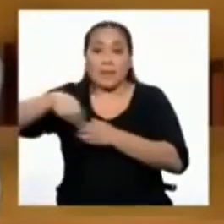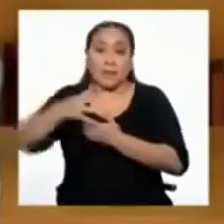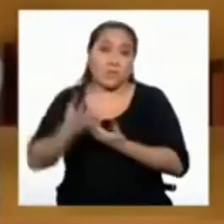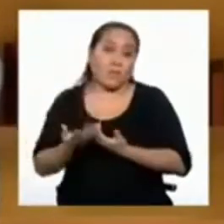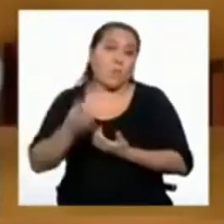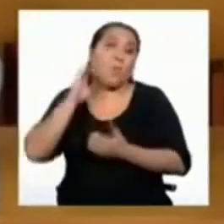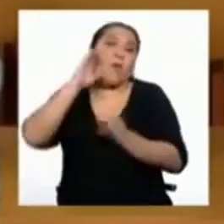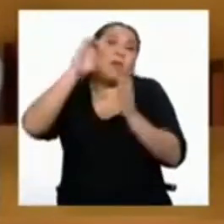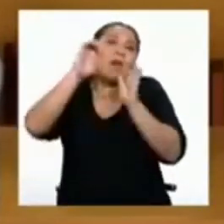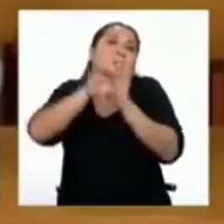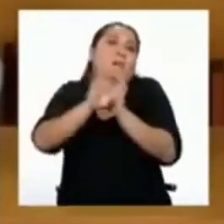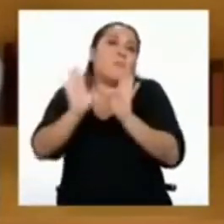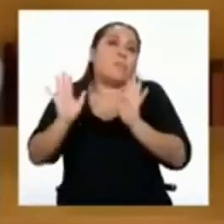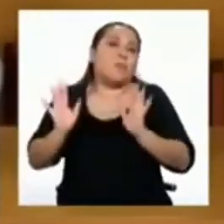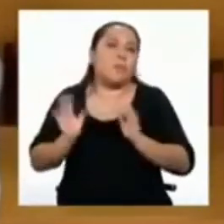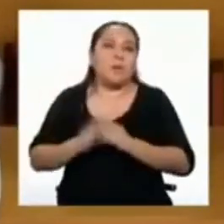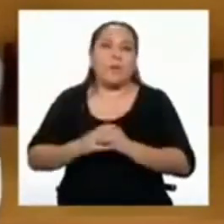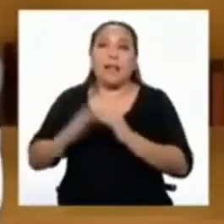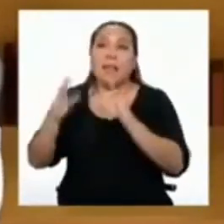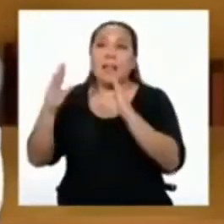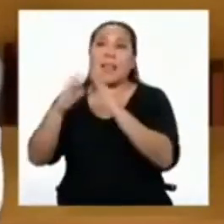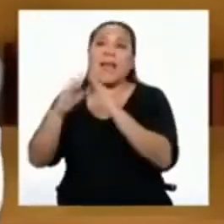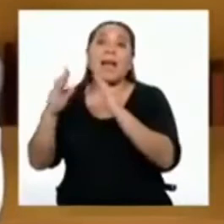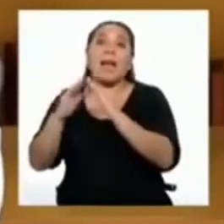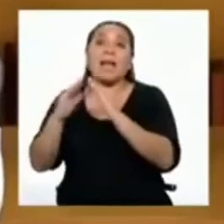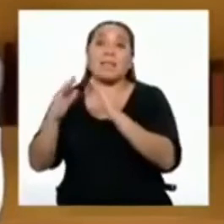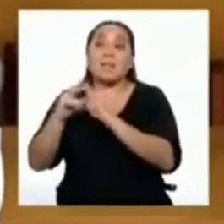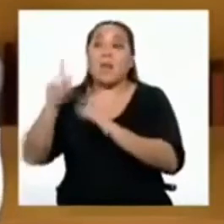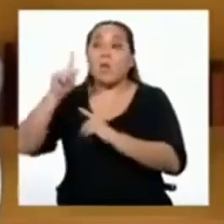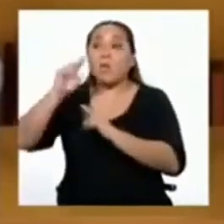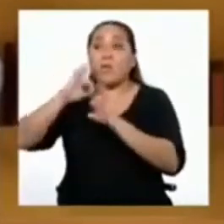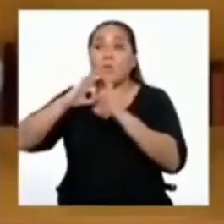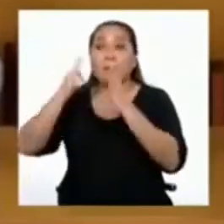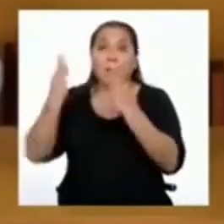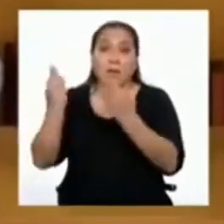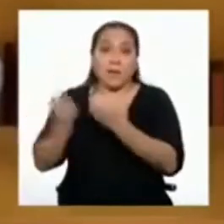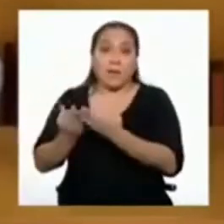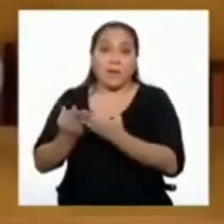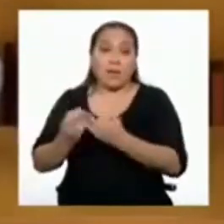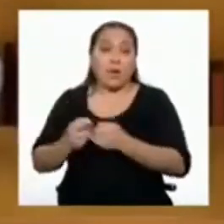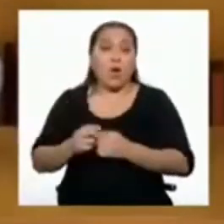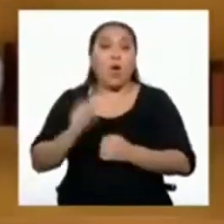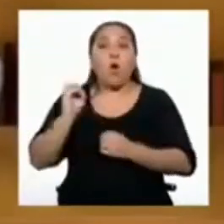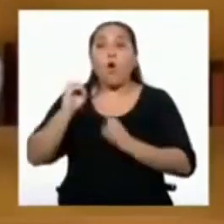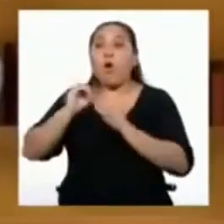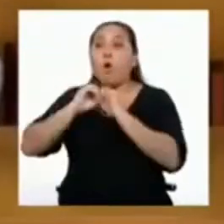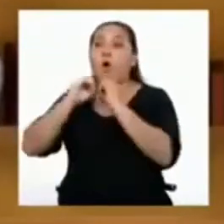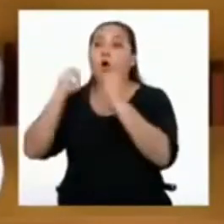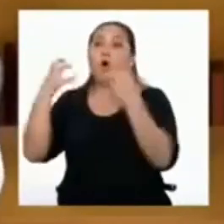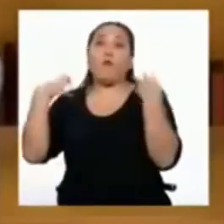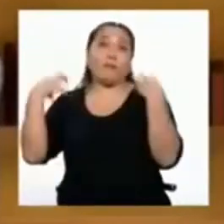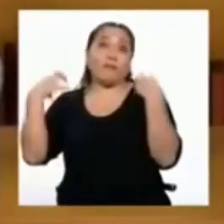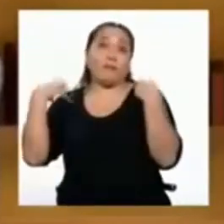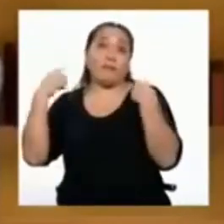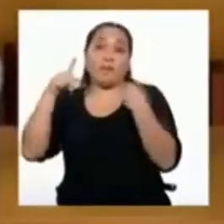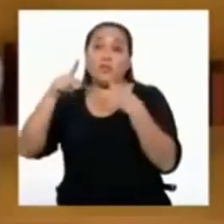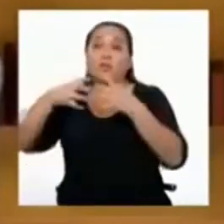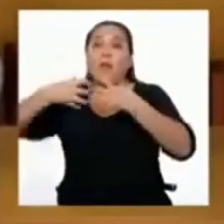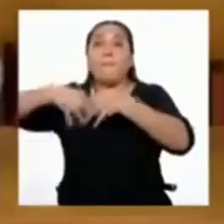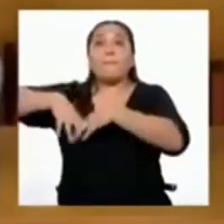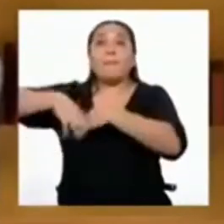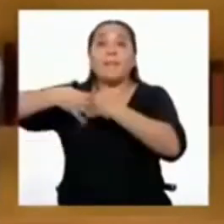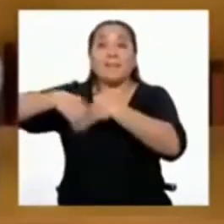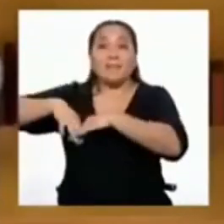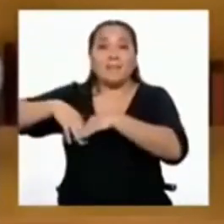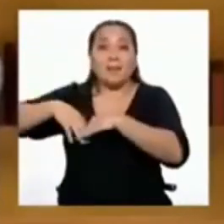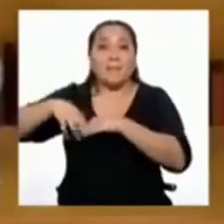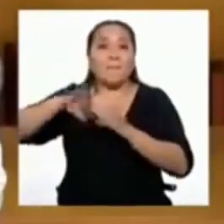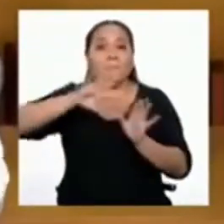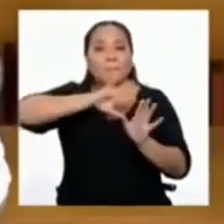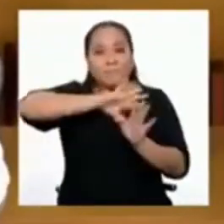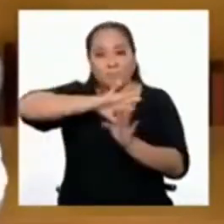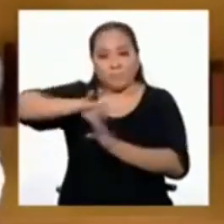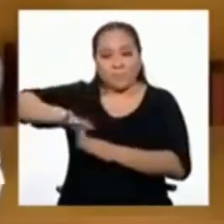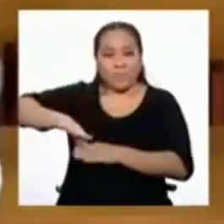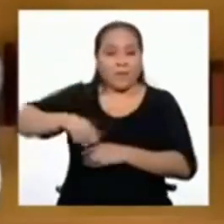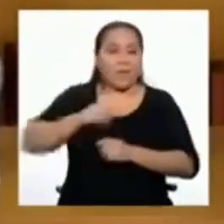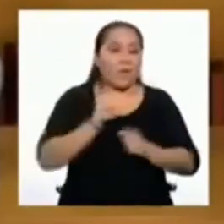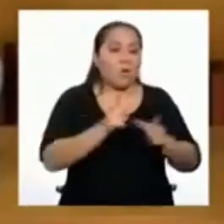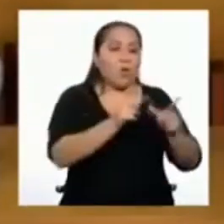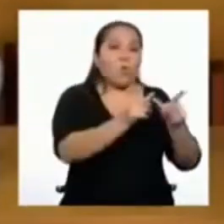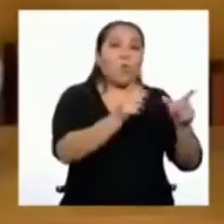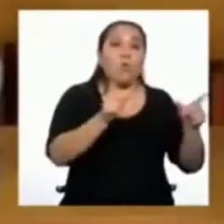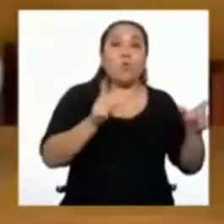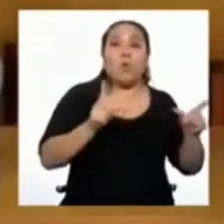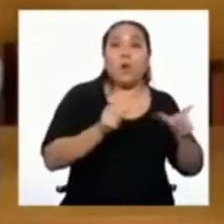tratarse, por ejemplo, de la casa de una familia o de las oficinas de una empresa privada. En cambio, un bien